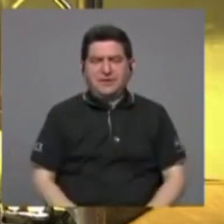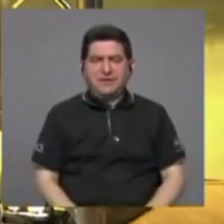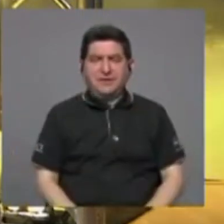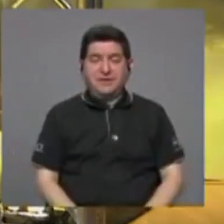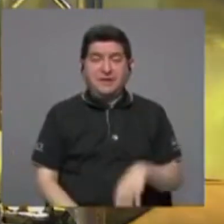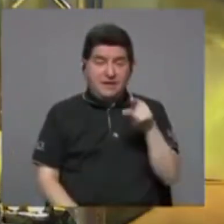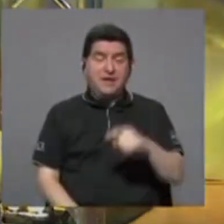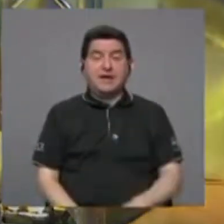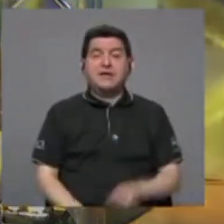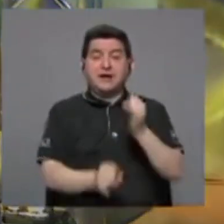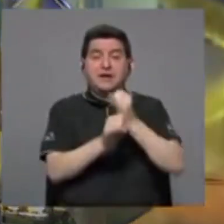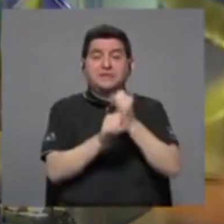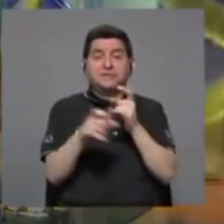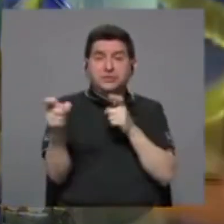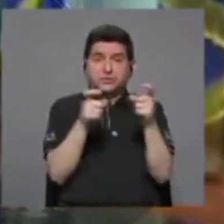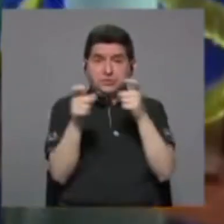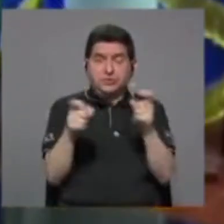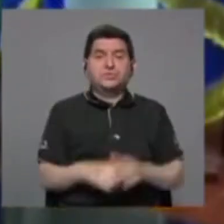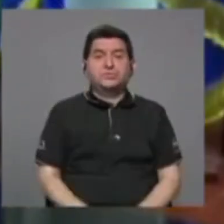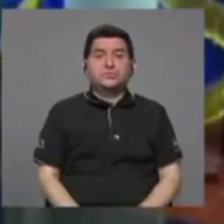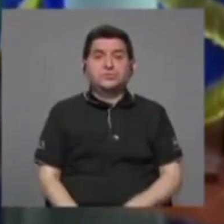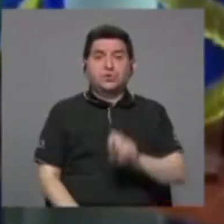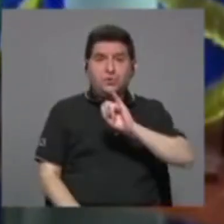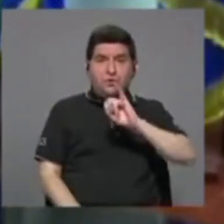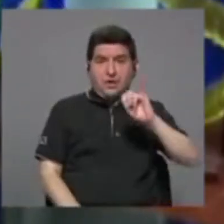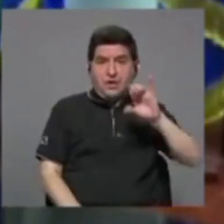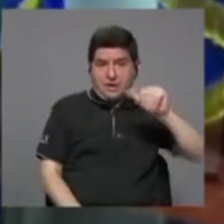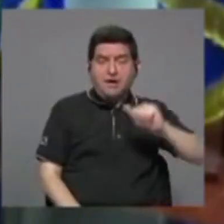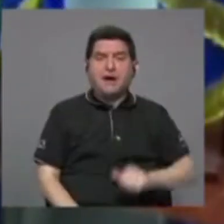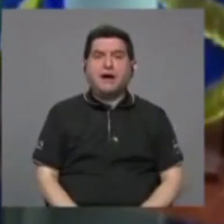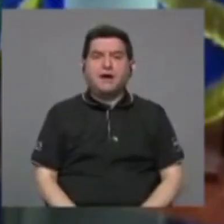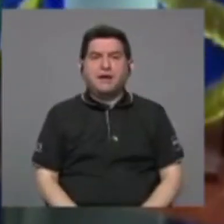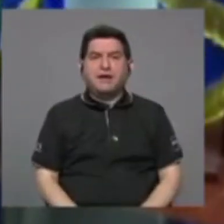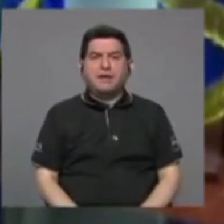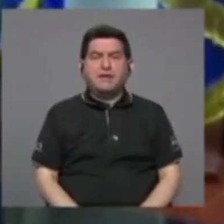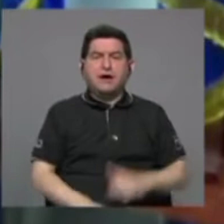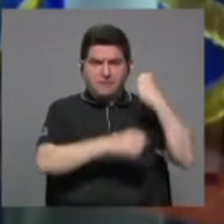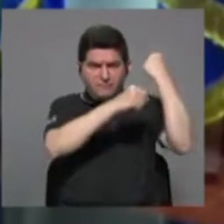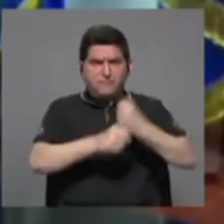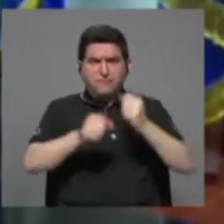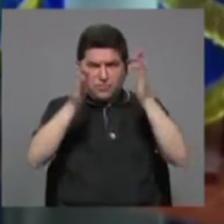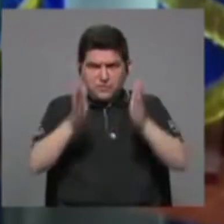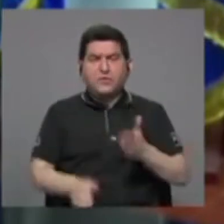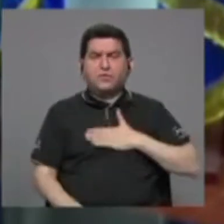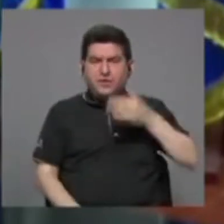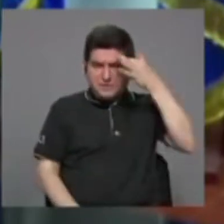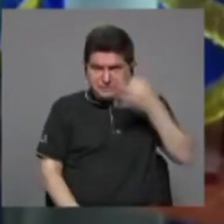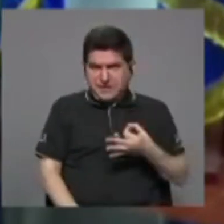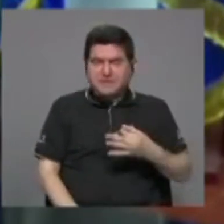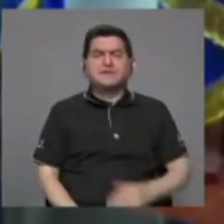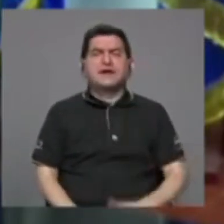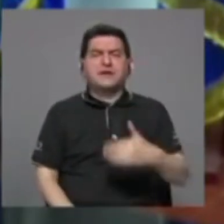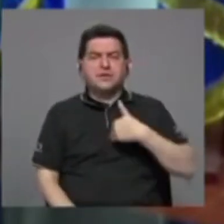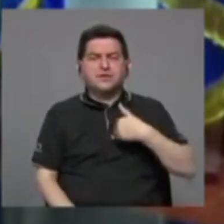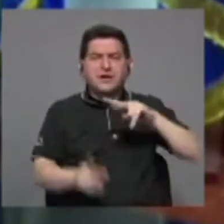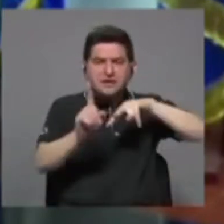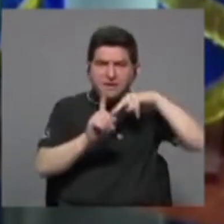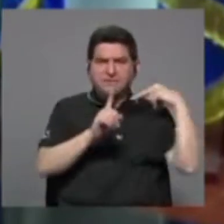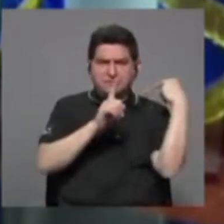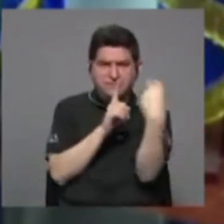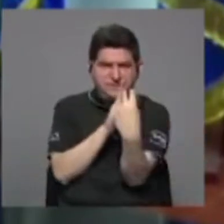rige para el IICA, en la cual los fundadores, para mi punto de vista, tuvo una visión